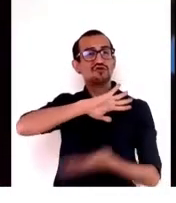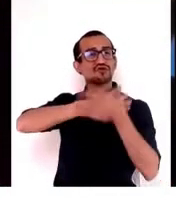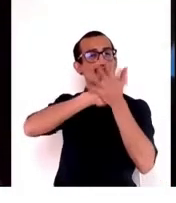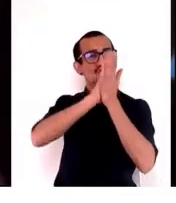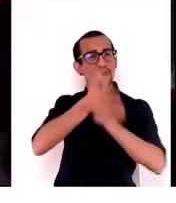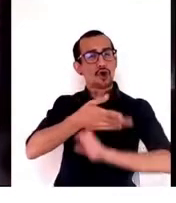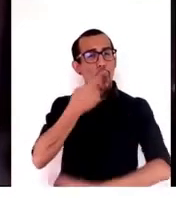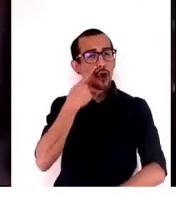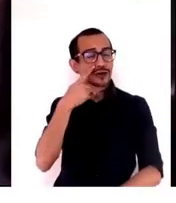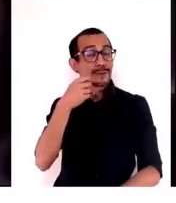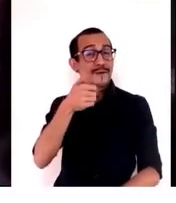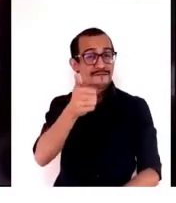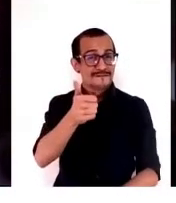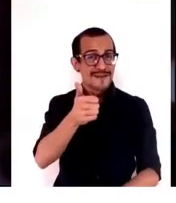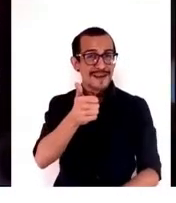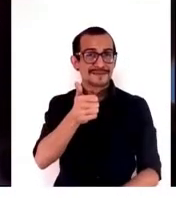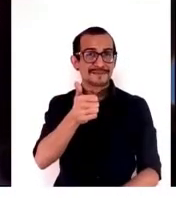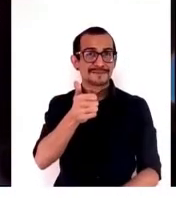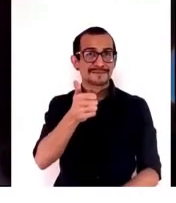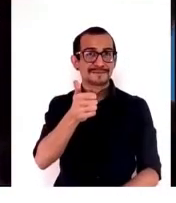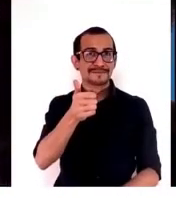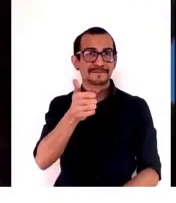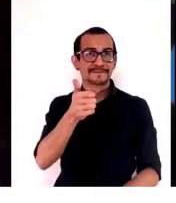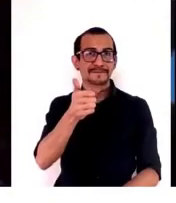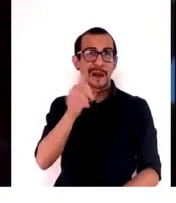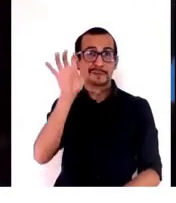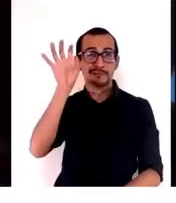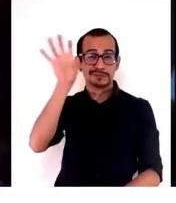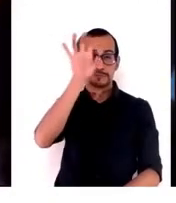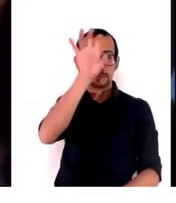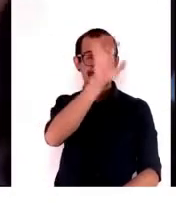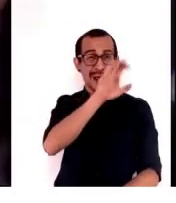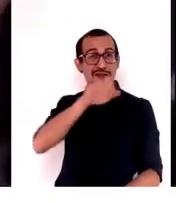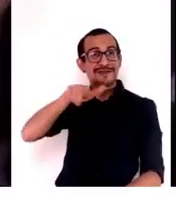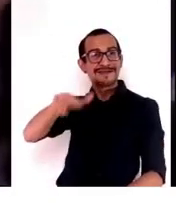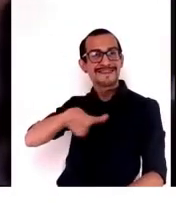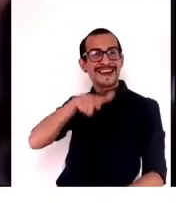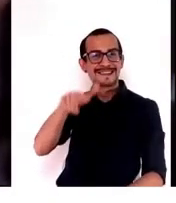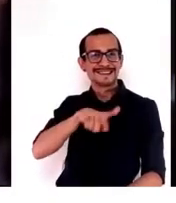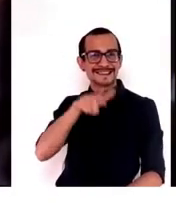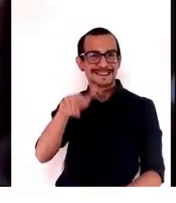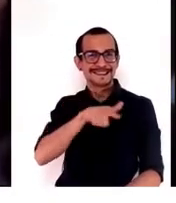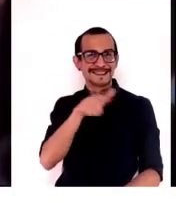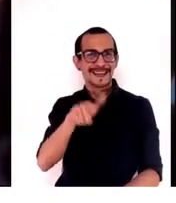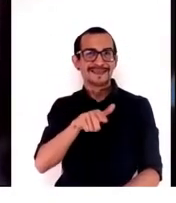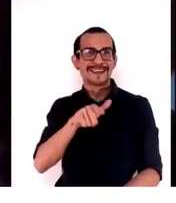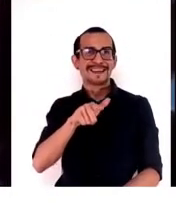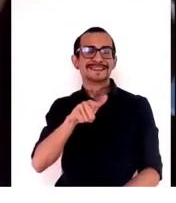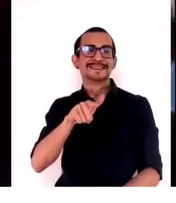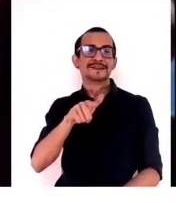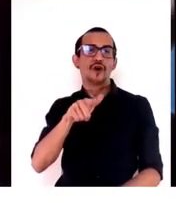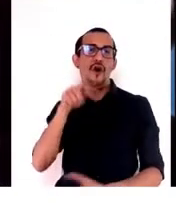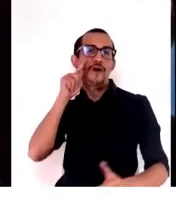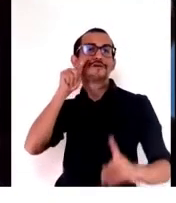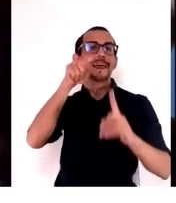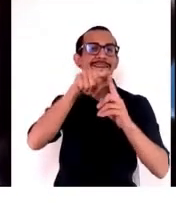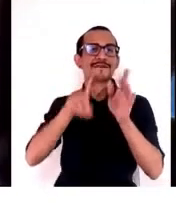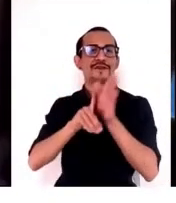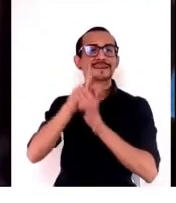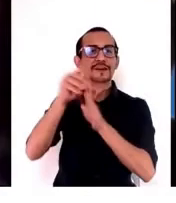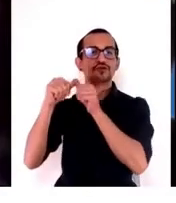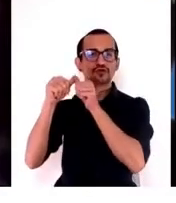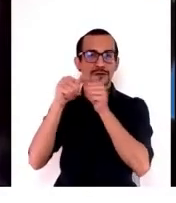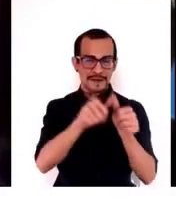muy bien el SDGs, los 17 SDGs, pero lo que sabemos